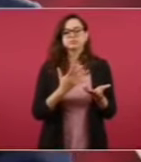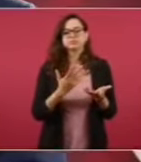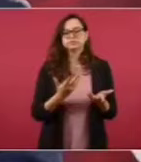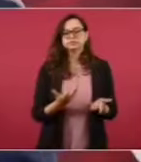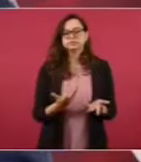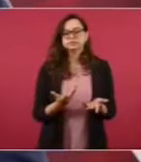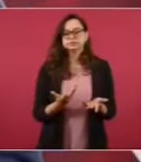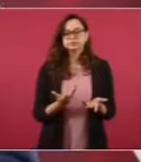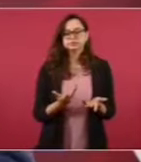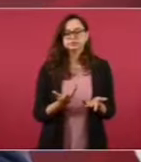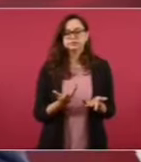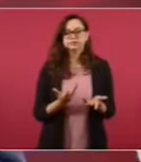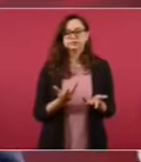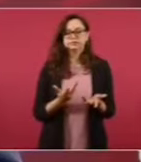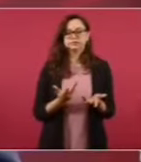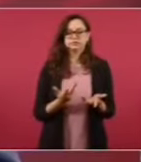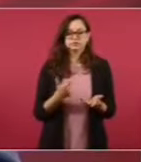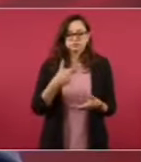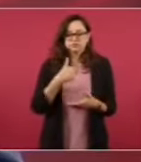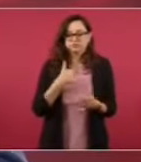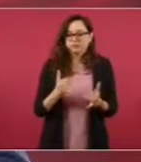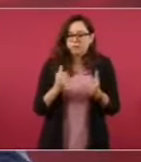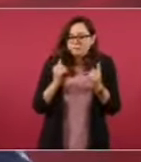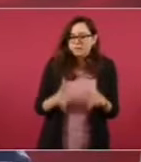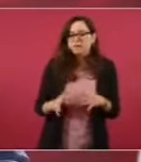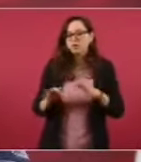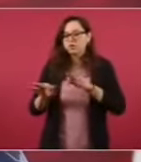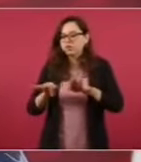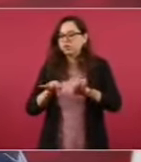me aligera la carga